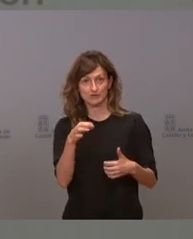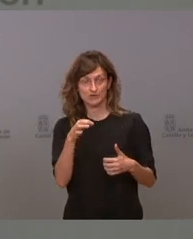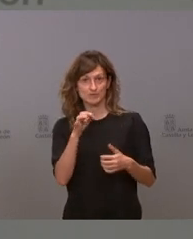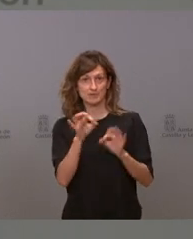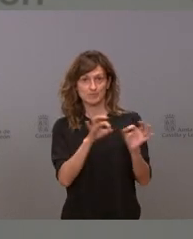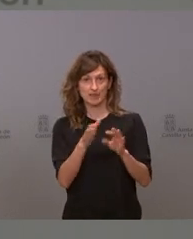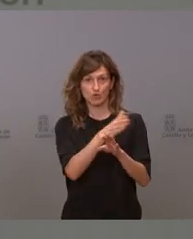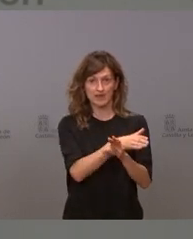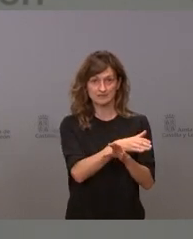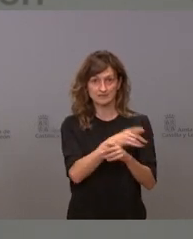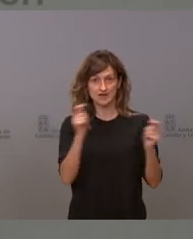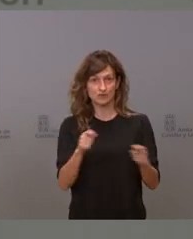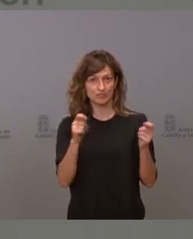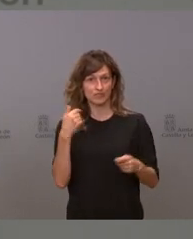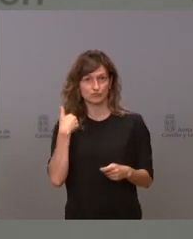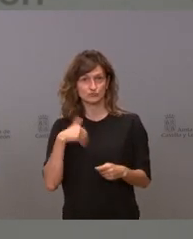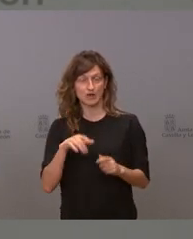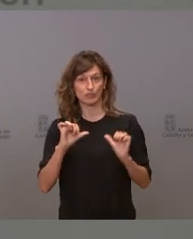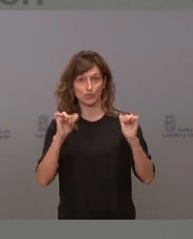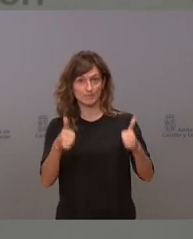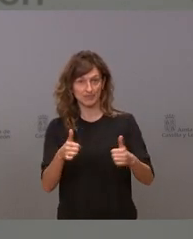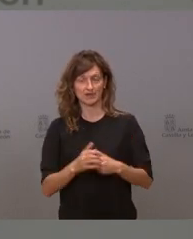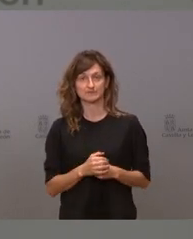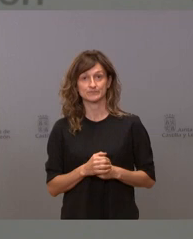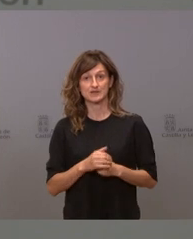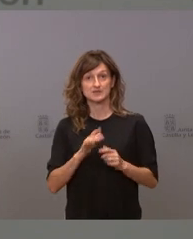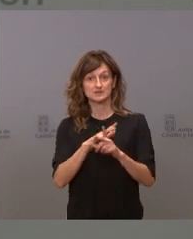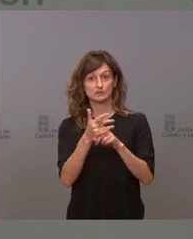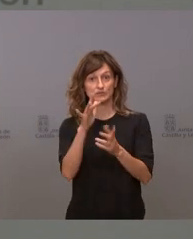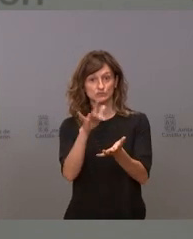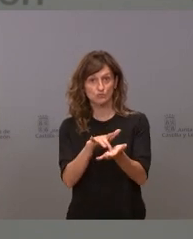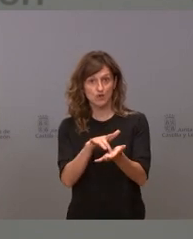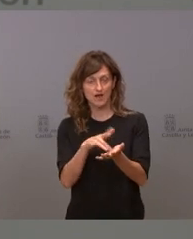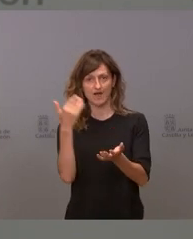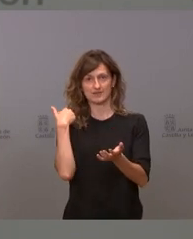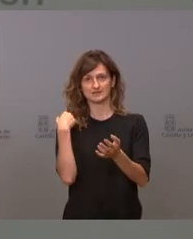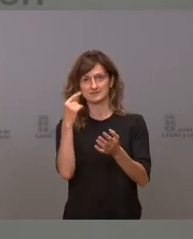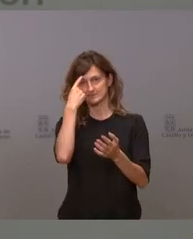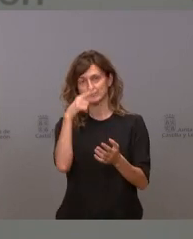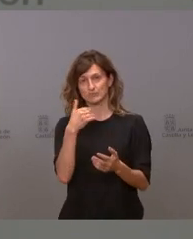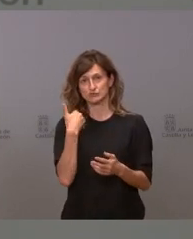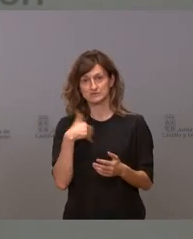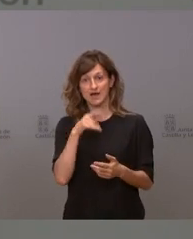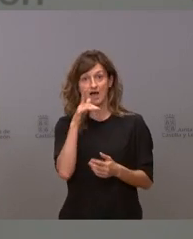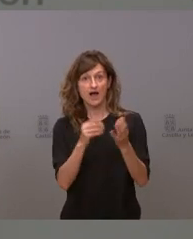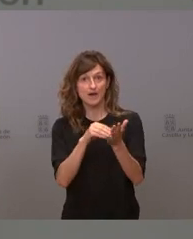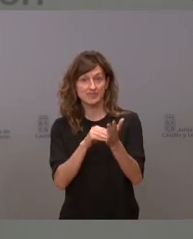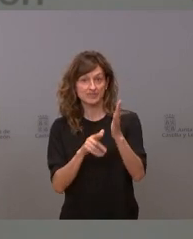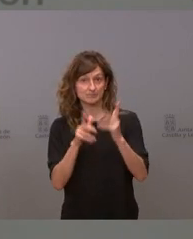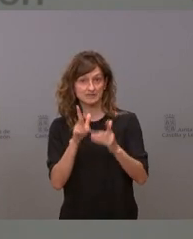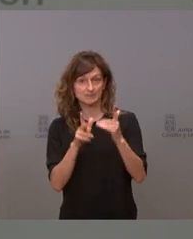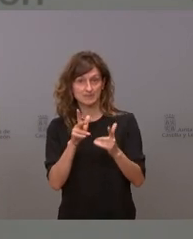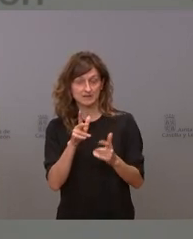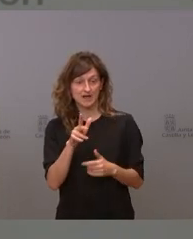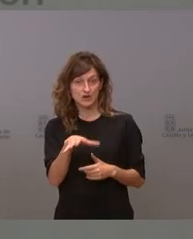vacunal que ya se anunciaron al inicio de la campaña lo que está ocurriendo es lo previsto lo que pasa que a veces las matemáticas no se